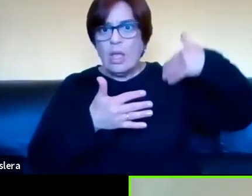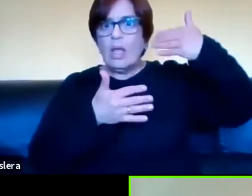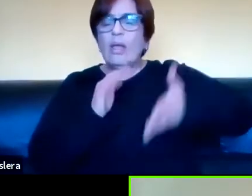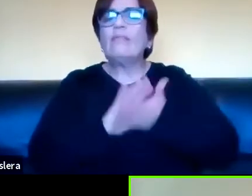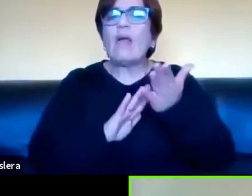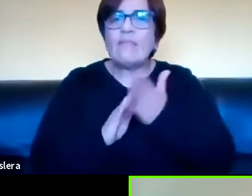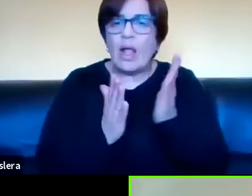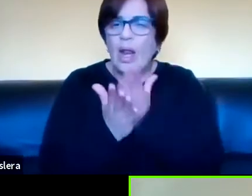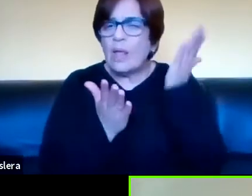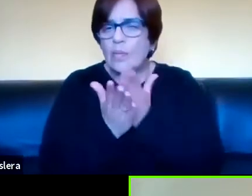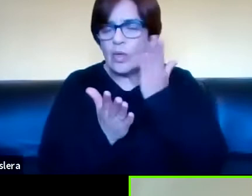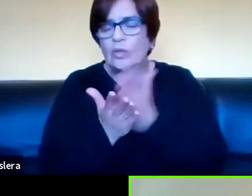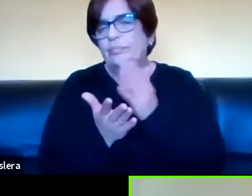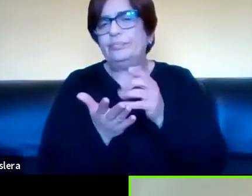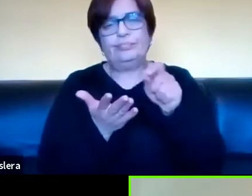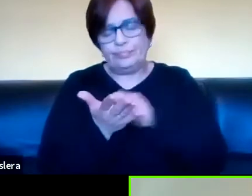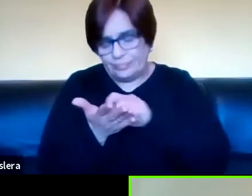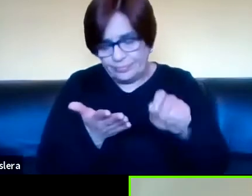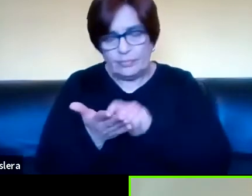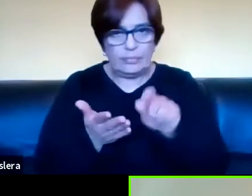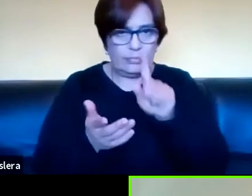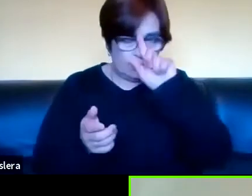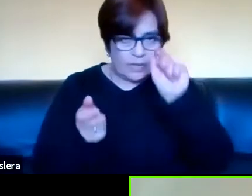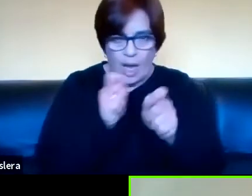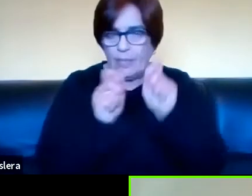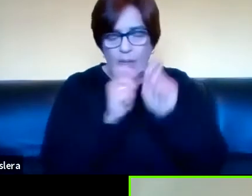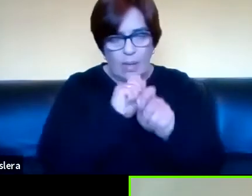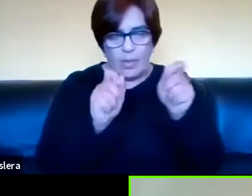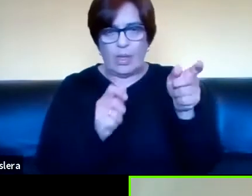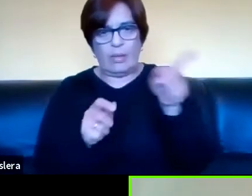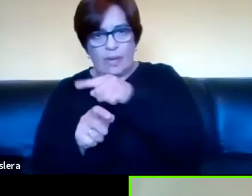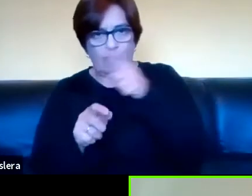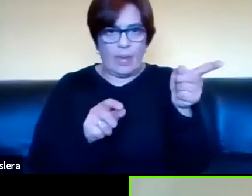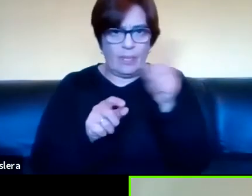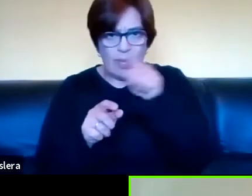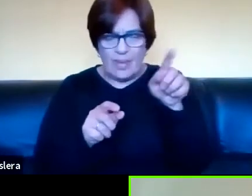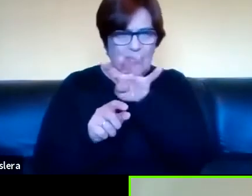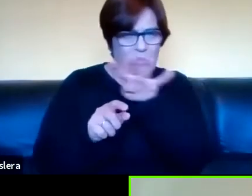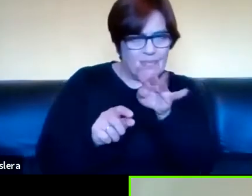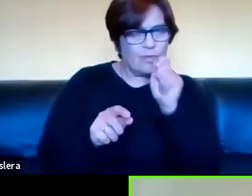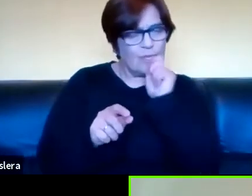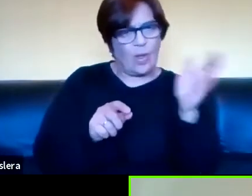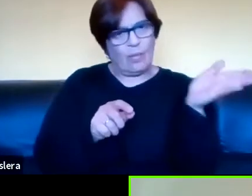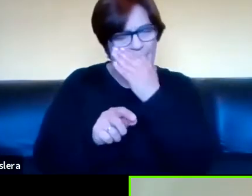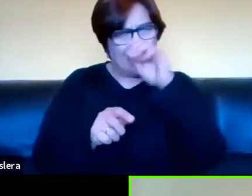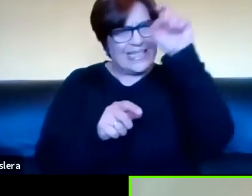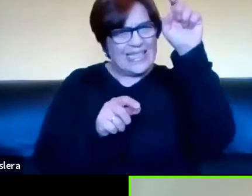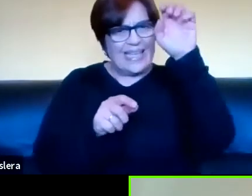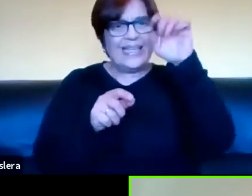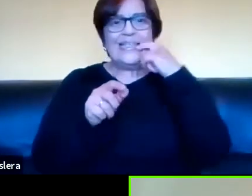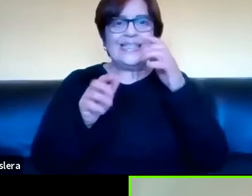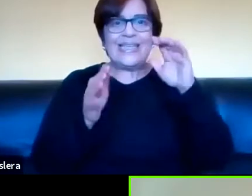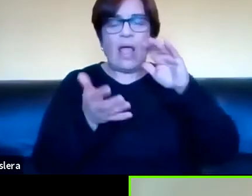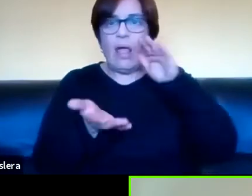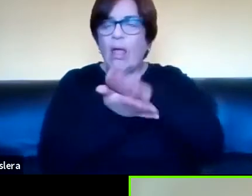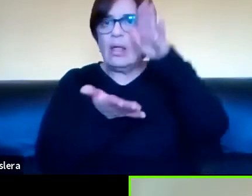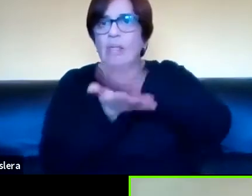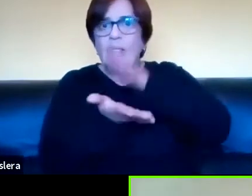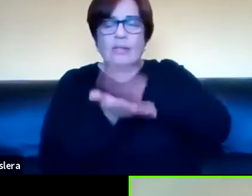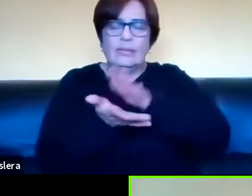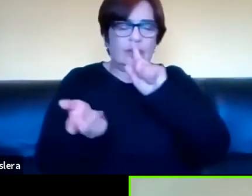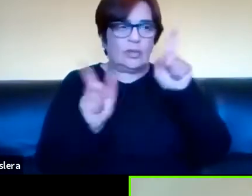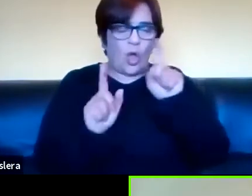por ejemplo y lo escribe, lo redescribe, lo redescribe, y está ya la imprenta sacando el libro y uno está